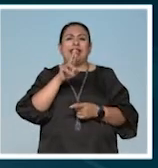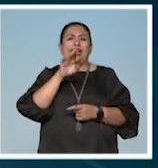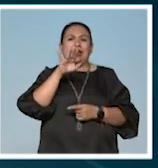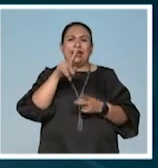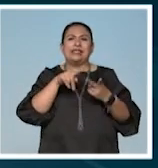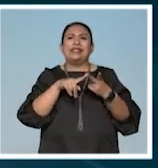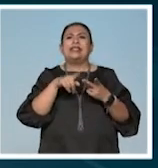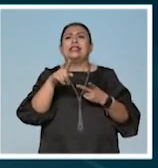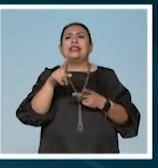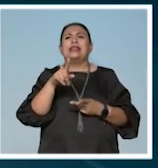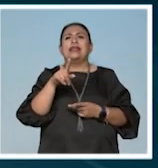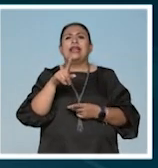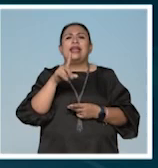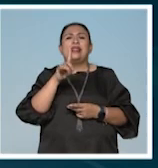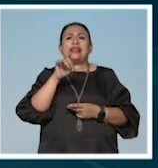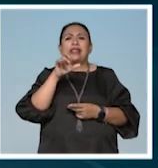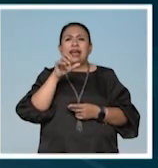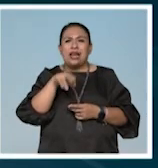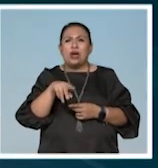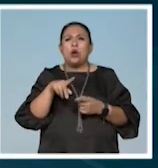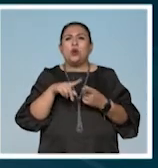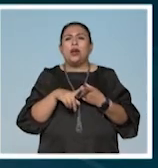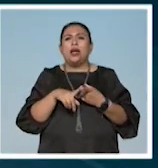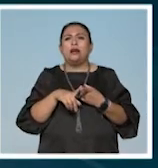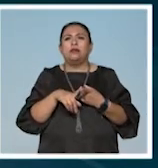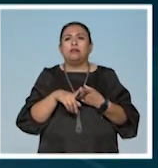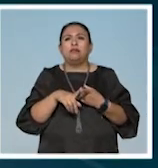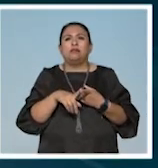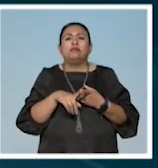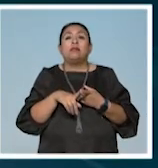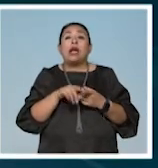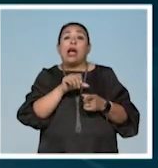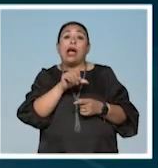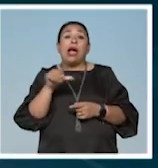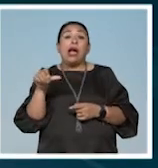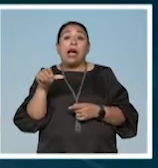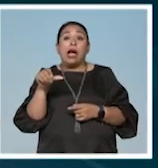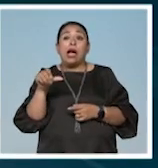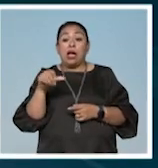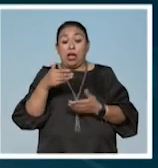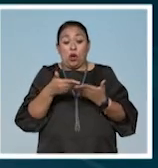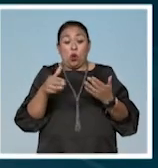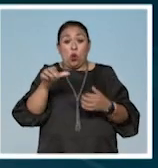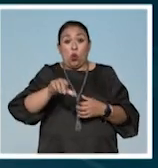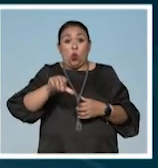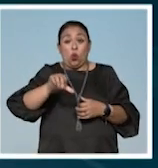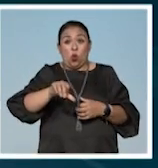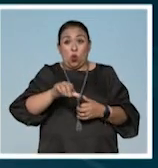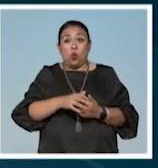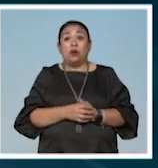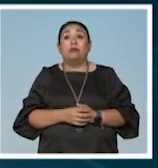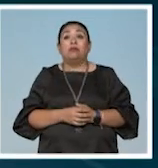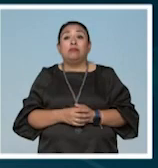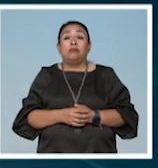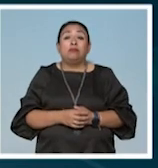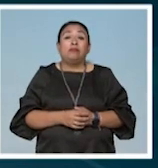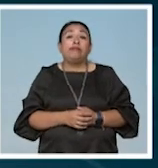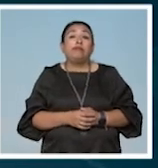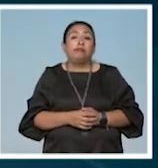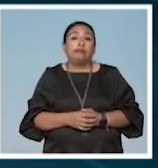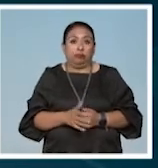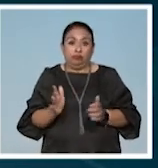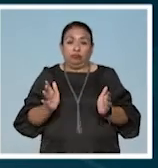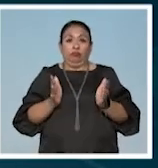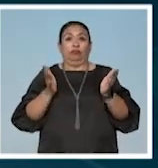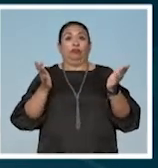inglesa con John Dowland hasta nuestros días resulta